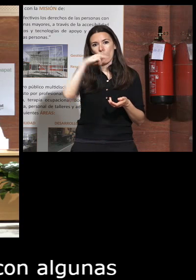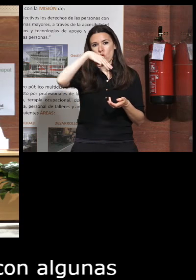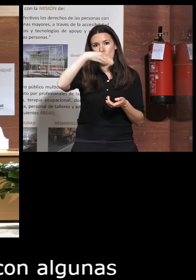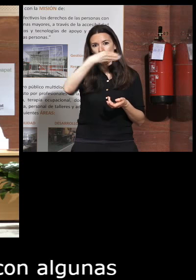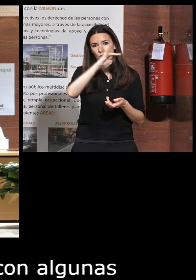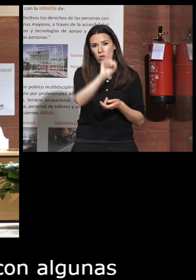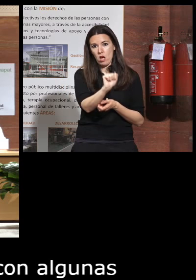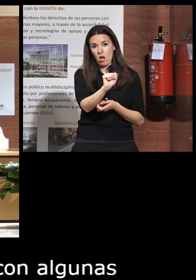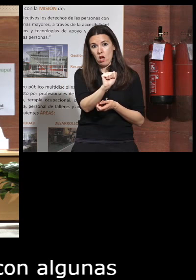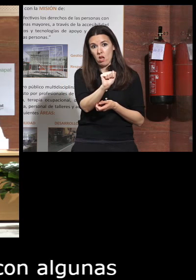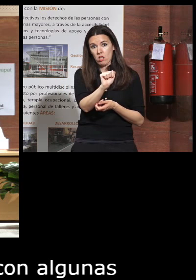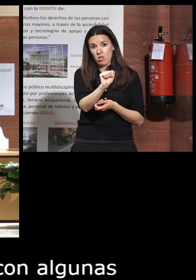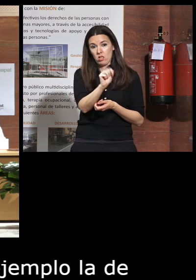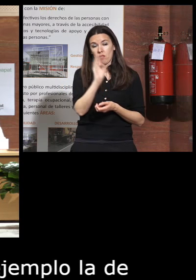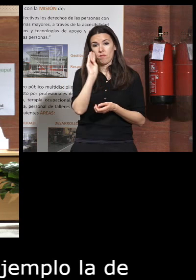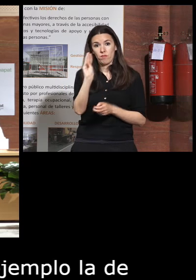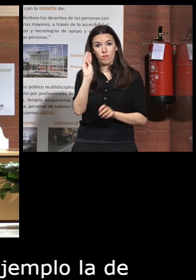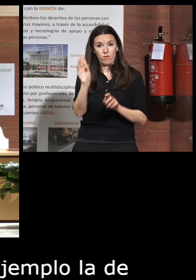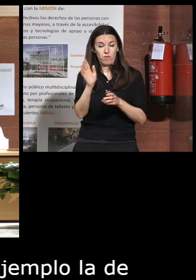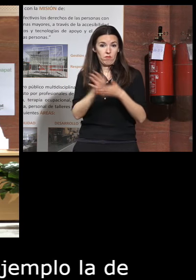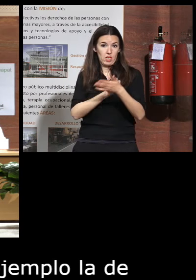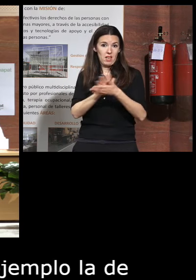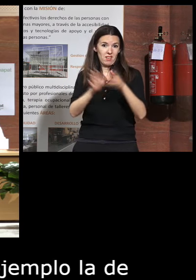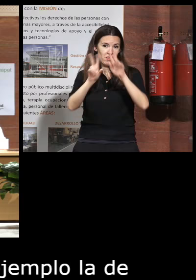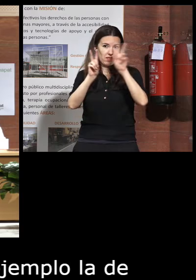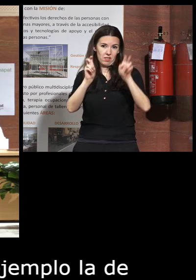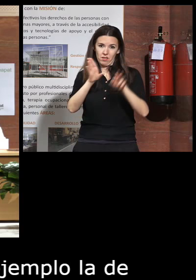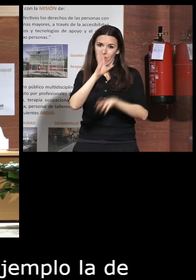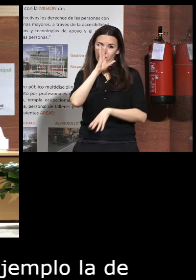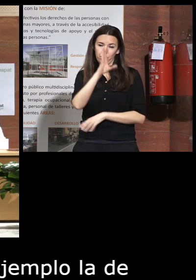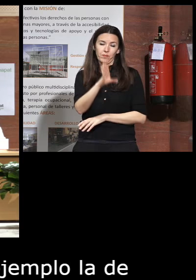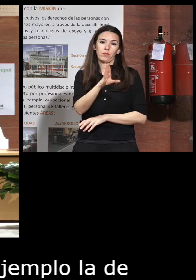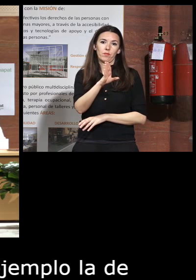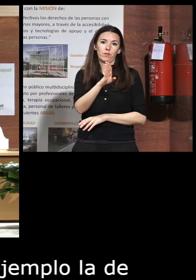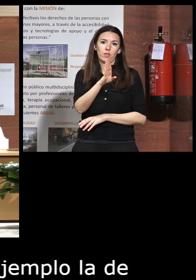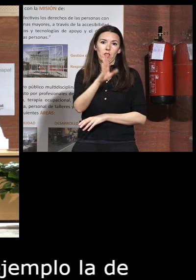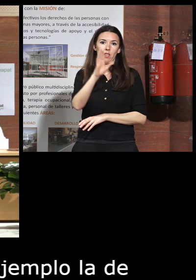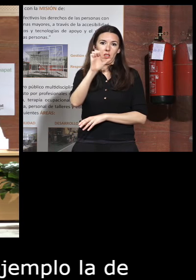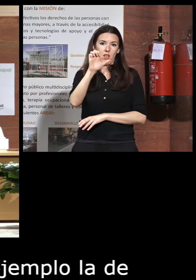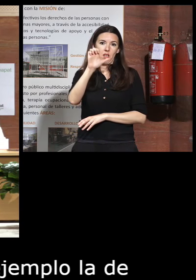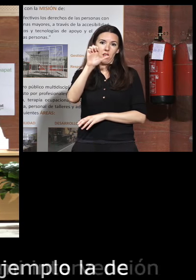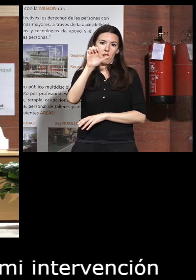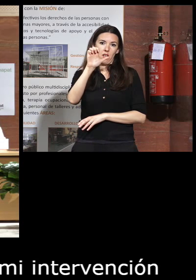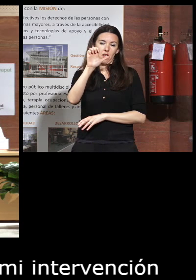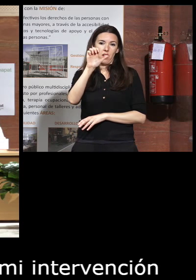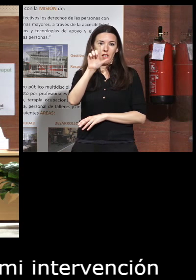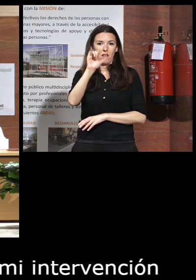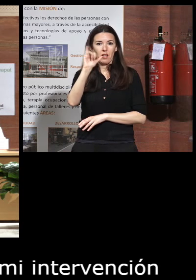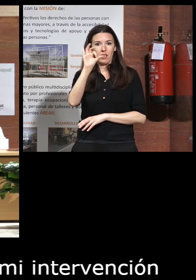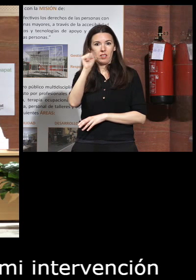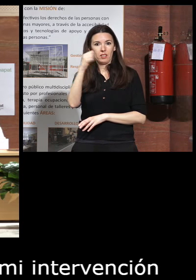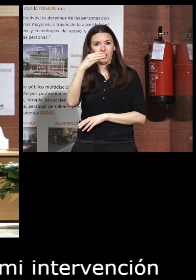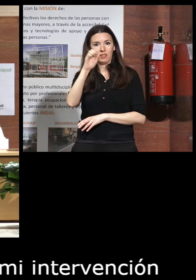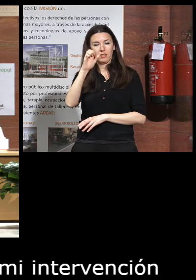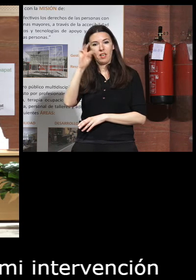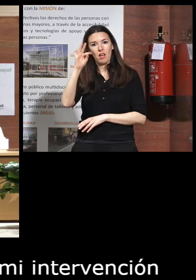comentario mi intervención tiene que ver directamente con Elizabeth de recogerte el testigo que has